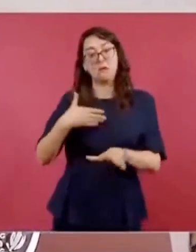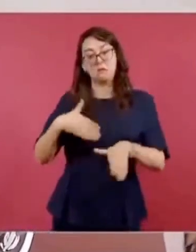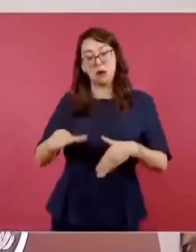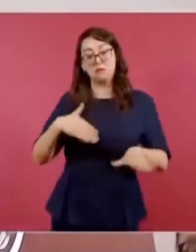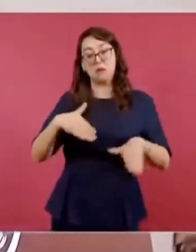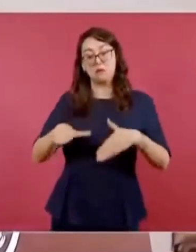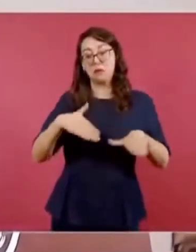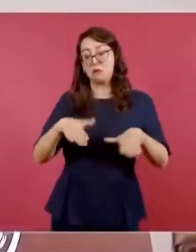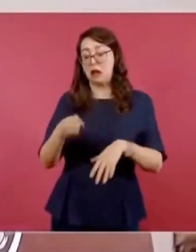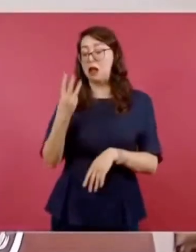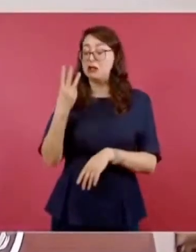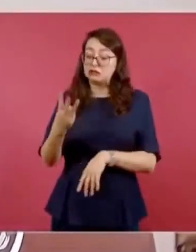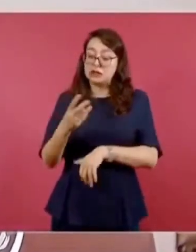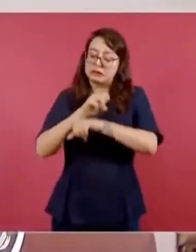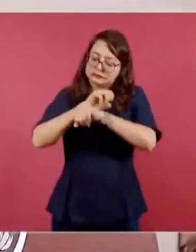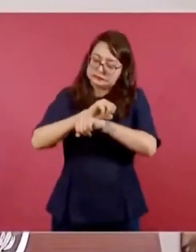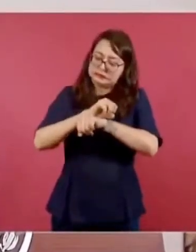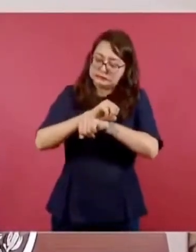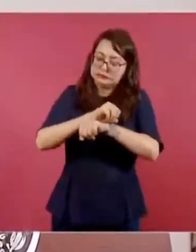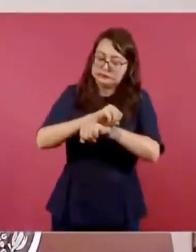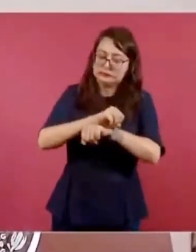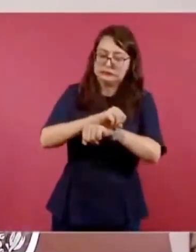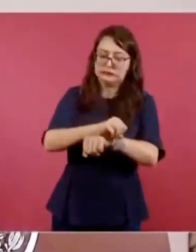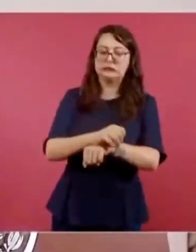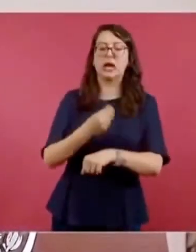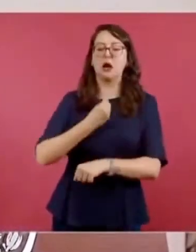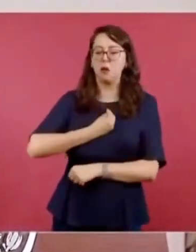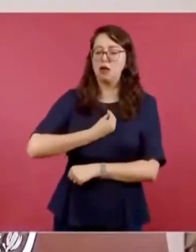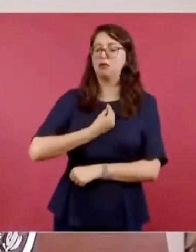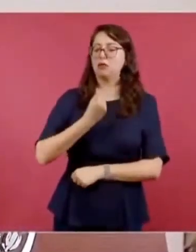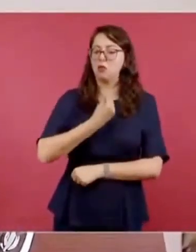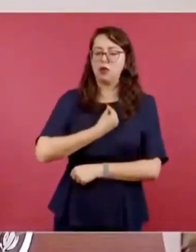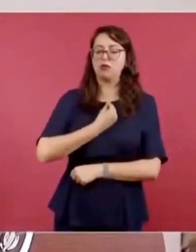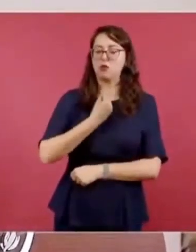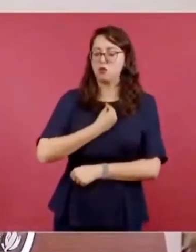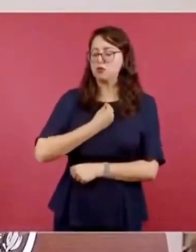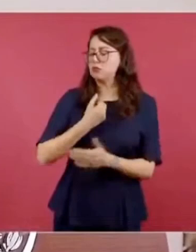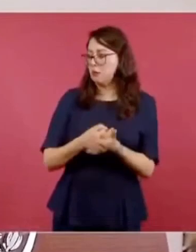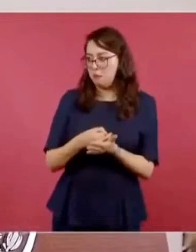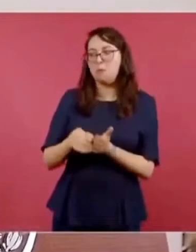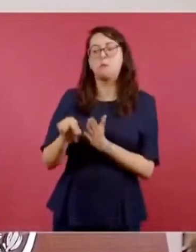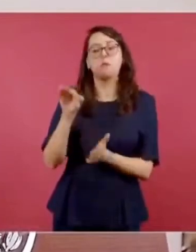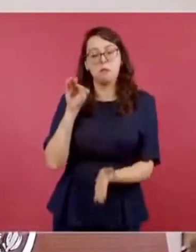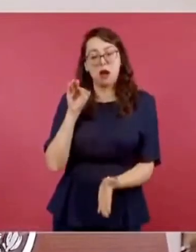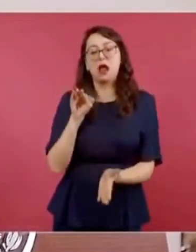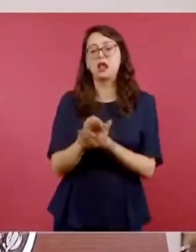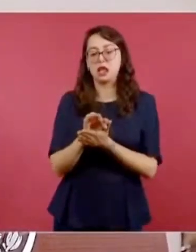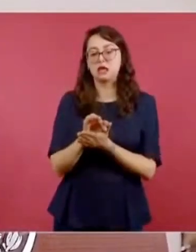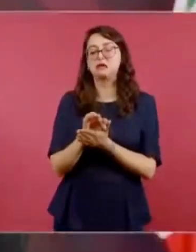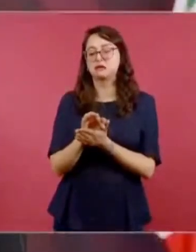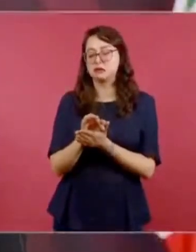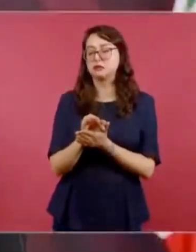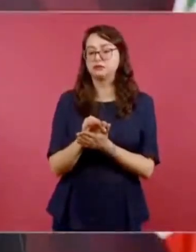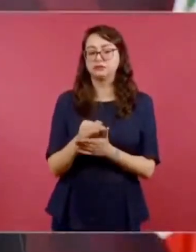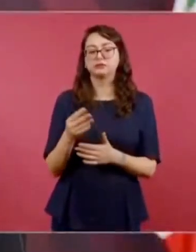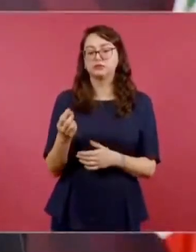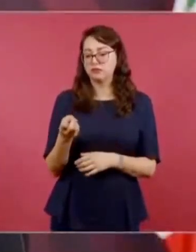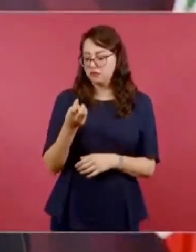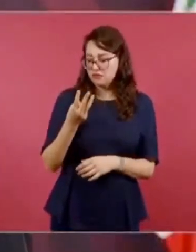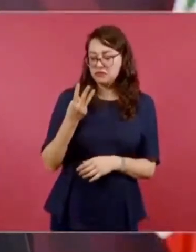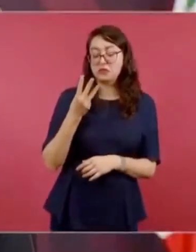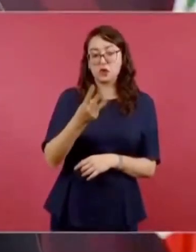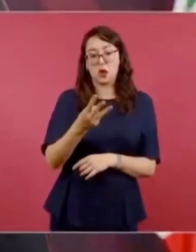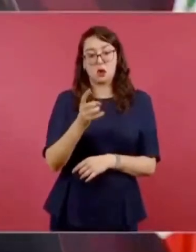Los tres estuvieron muy enteros hasta lo último, en ningún momento se les notó